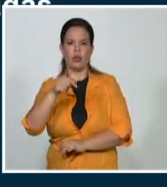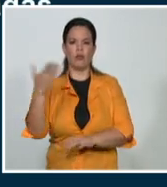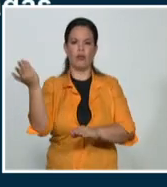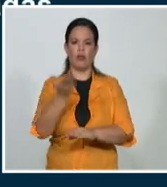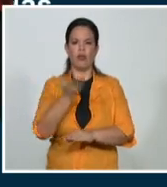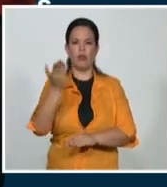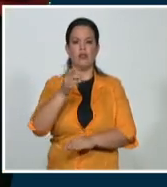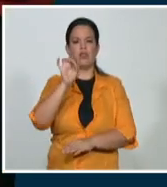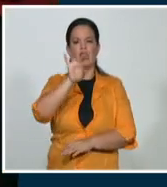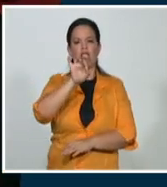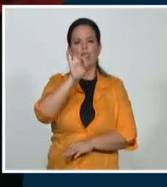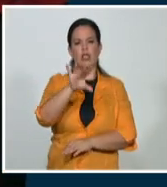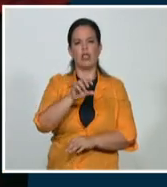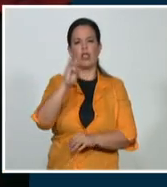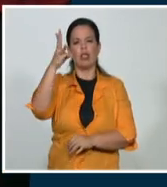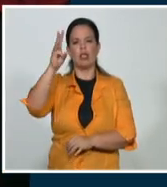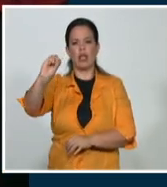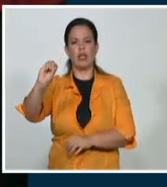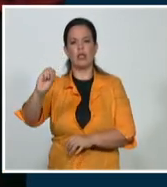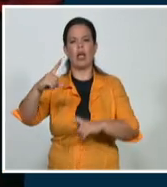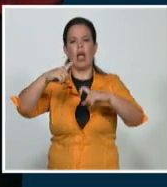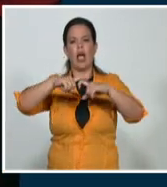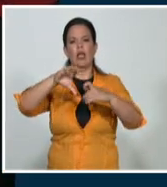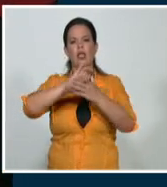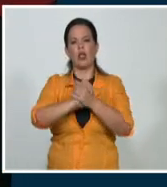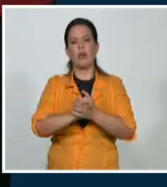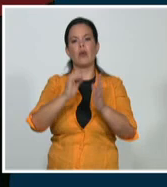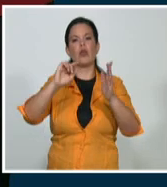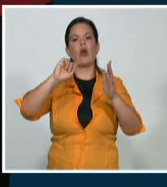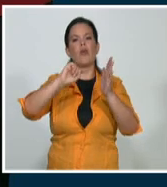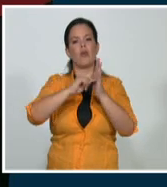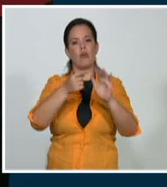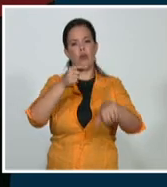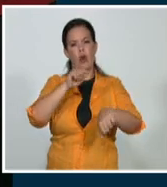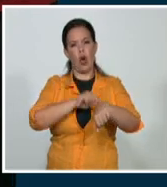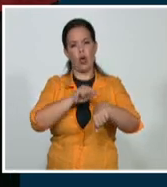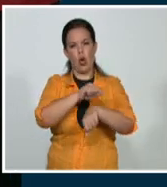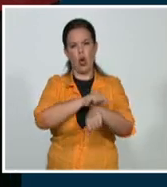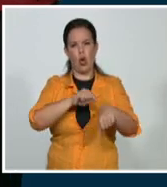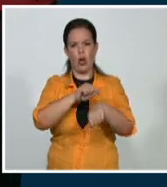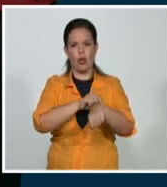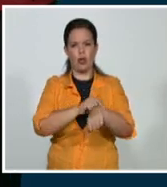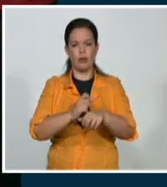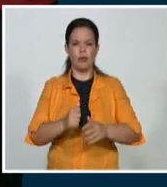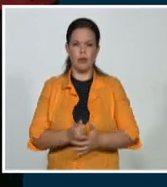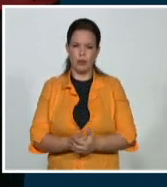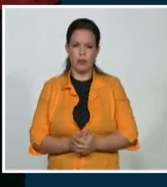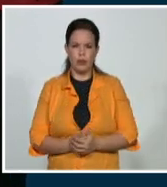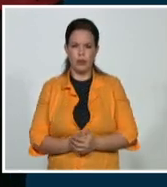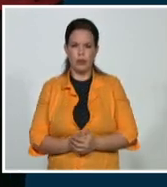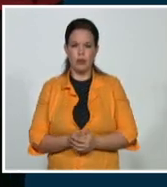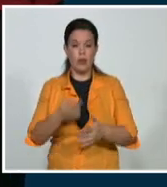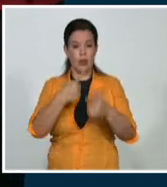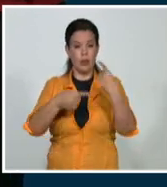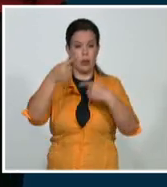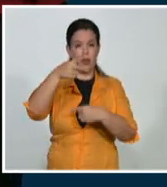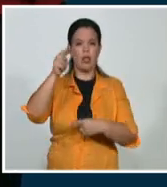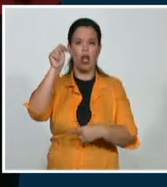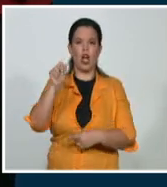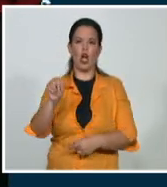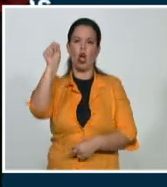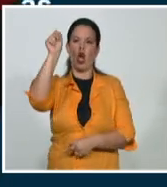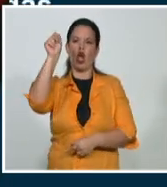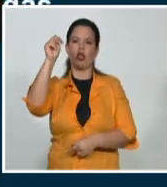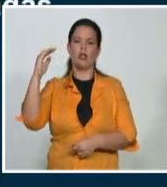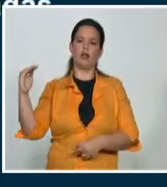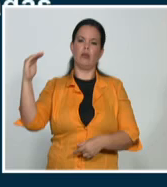entre 15 y 30 kilómetros por hora, principalmente que se reportarán hacia zonas de la costa norte del centro y el oriente del